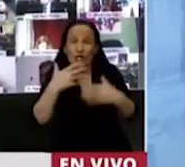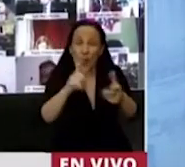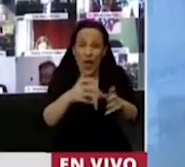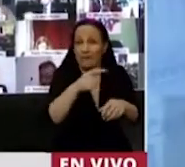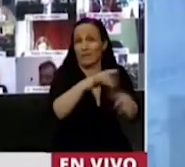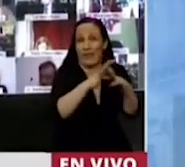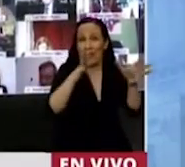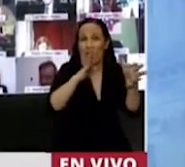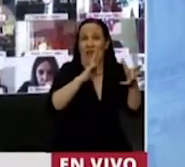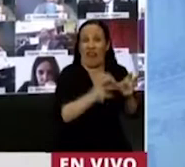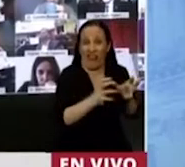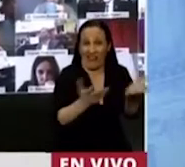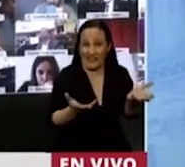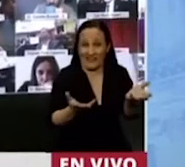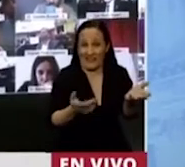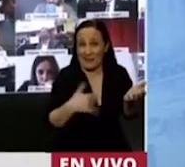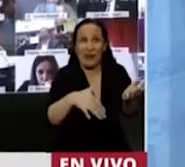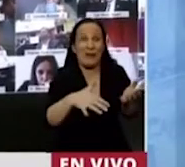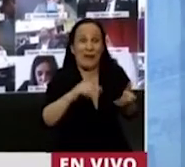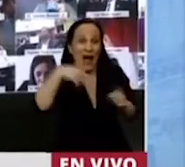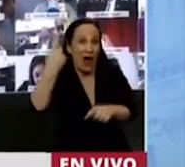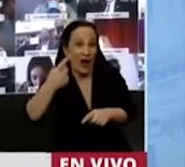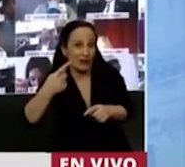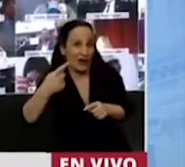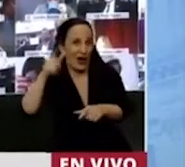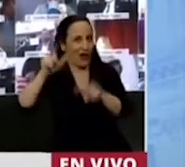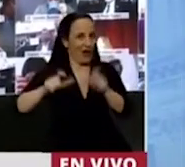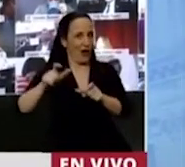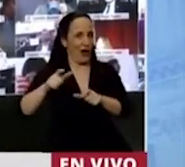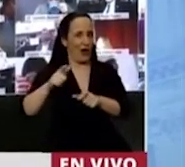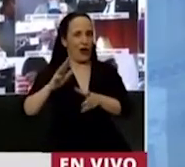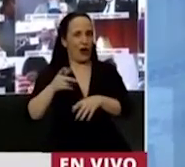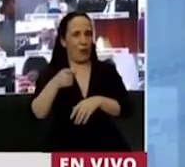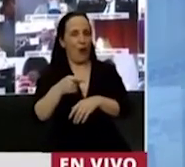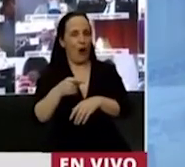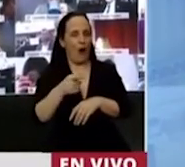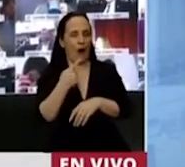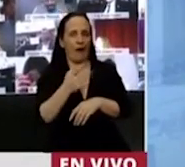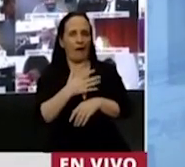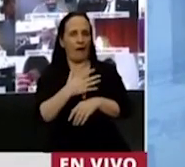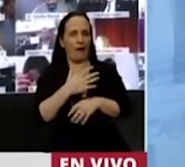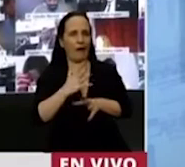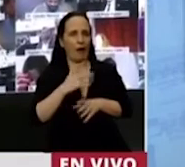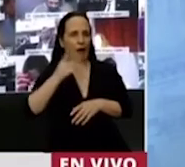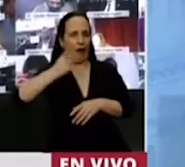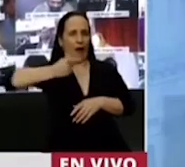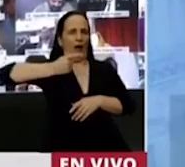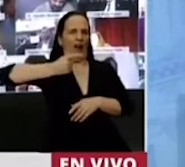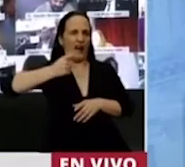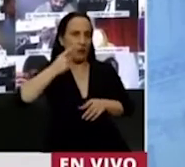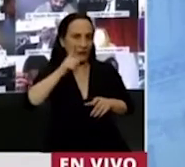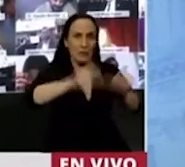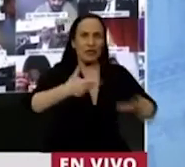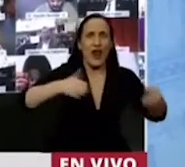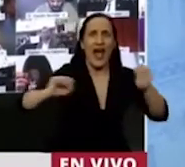Iban a aparecer otros al medio en nombre de supuestos autoritarismos para canalizar la